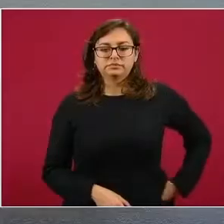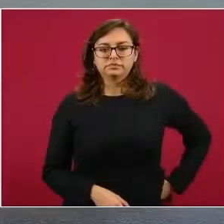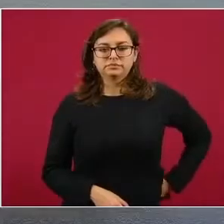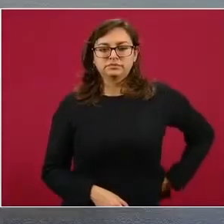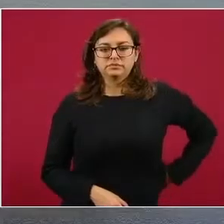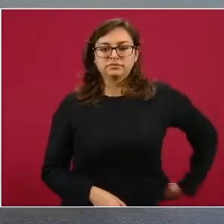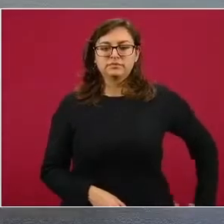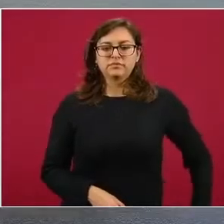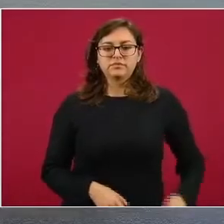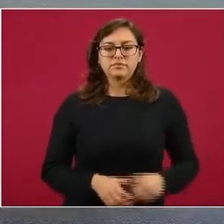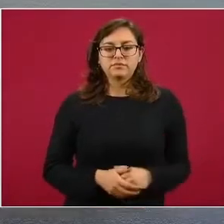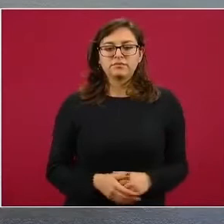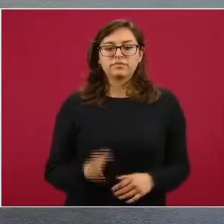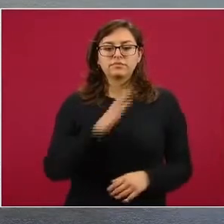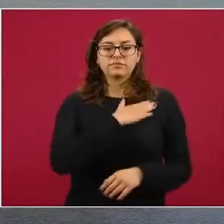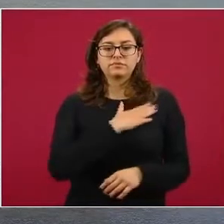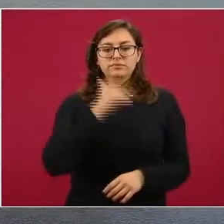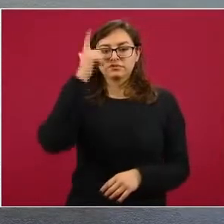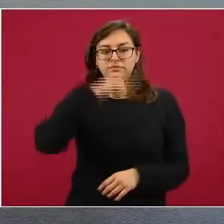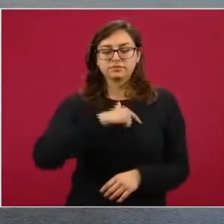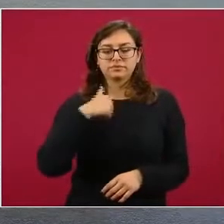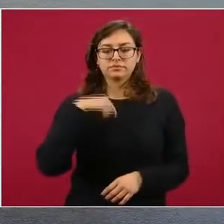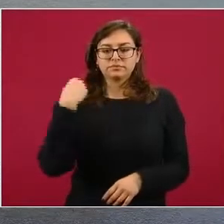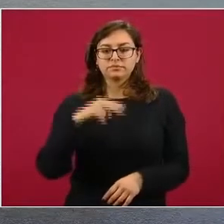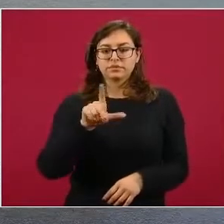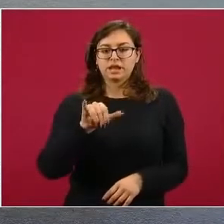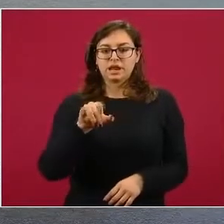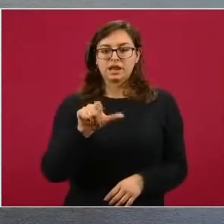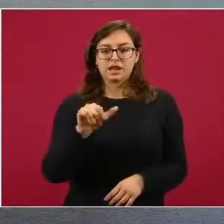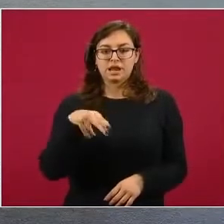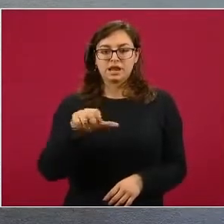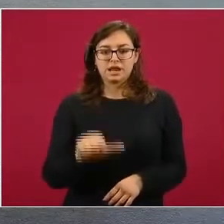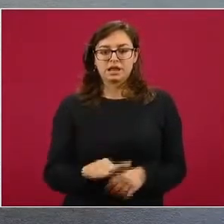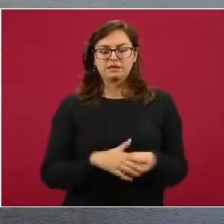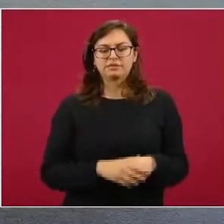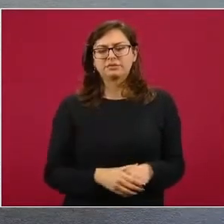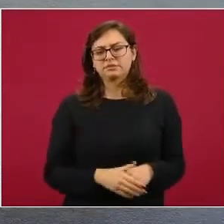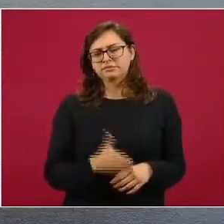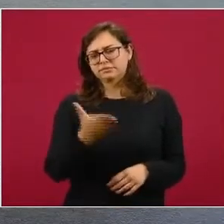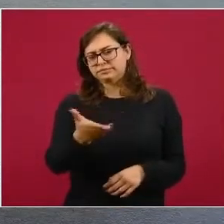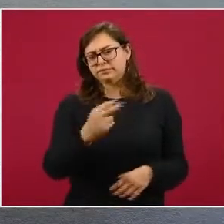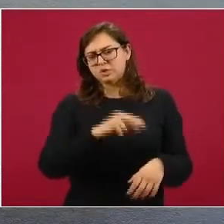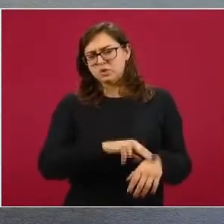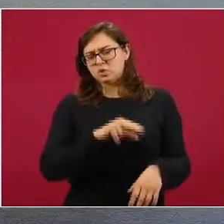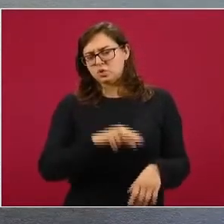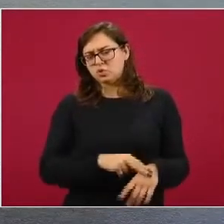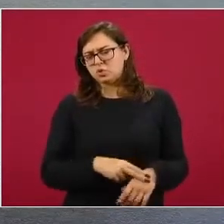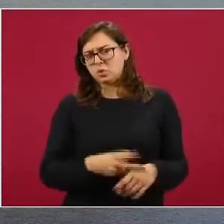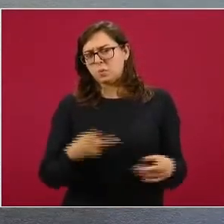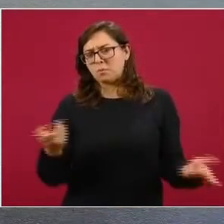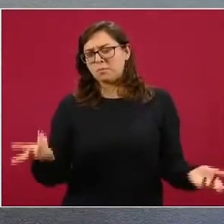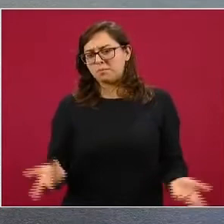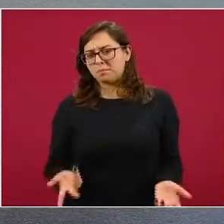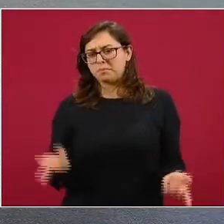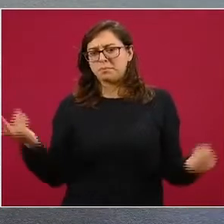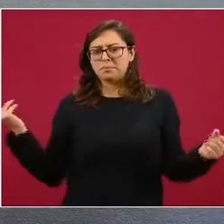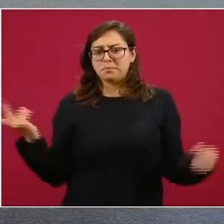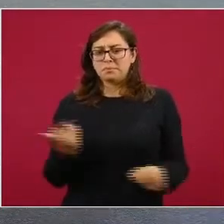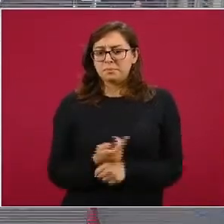Buenas noches, Liliana Noble de Pulso Saludable. Doctor Sbarge, ¿qué pasa con estos aspirantes que por sus